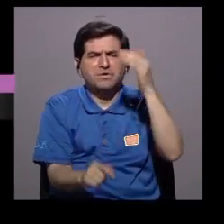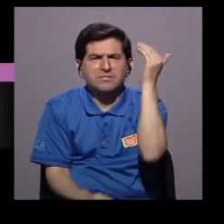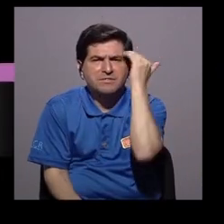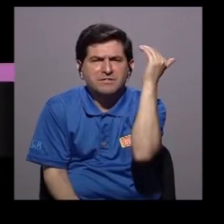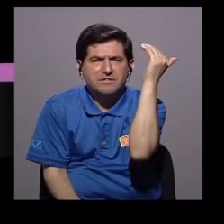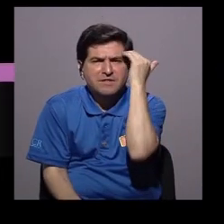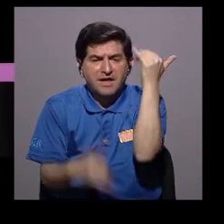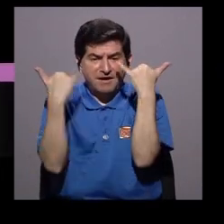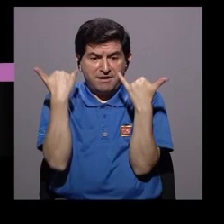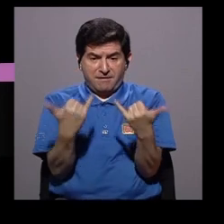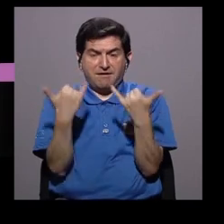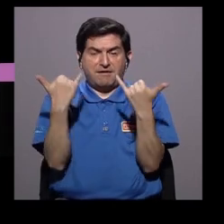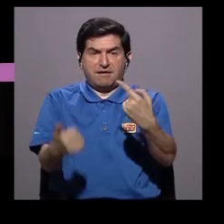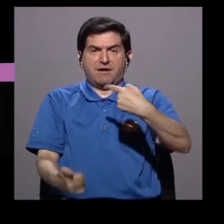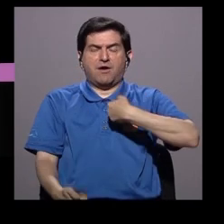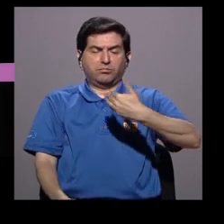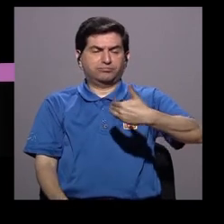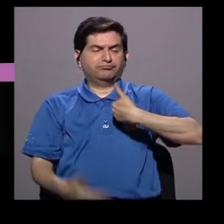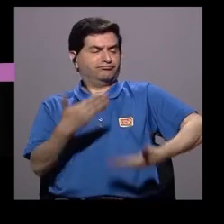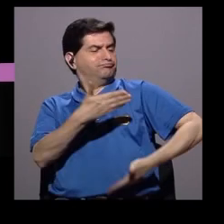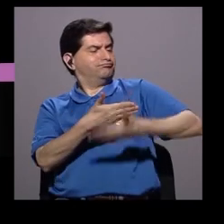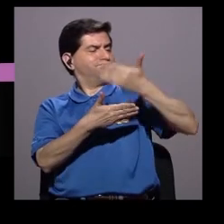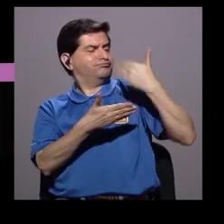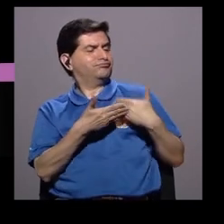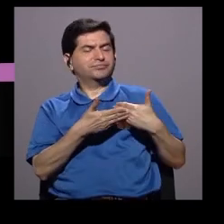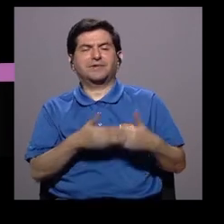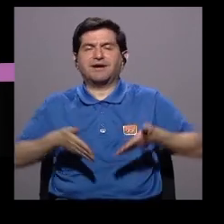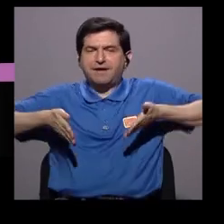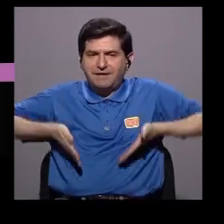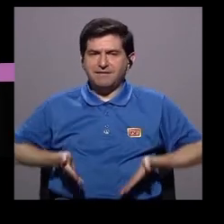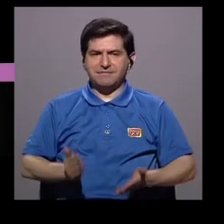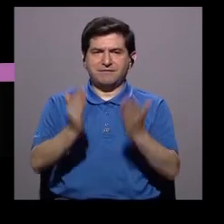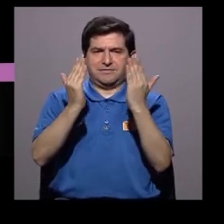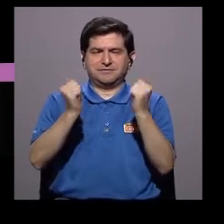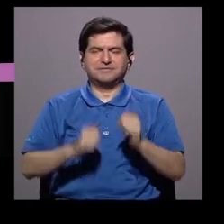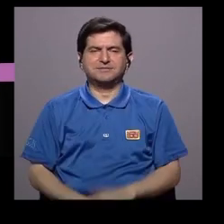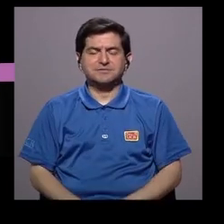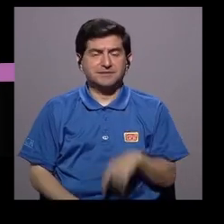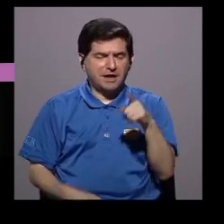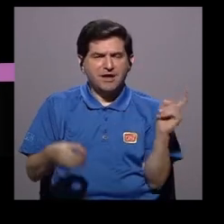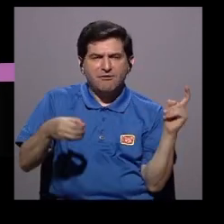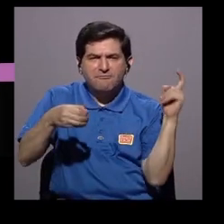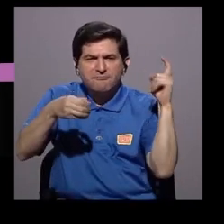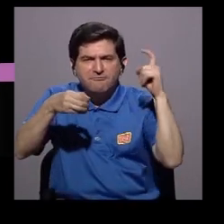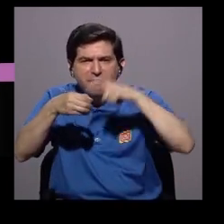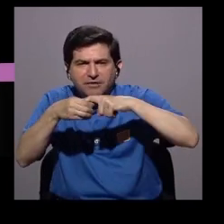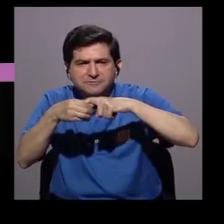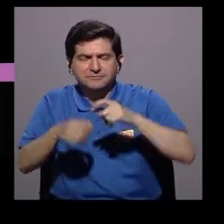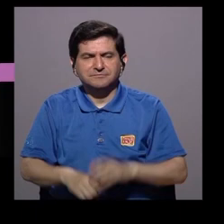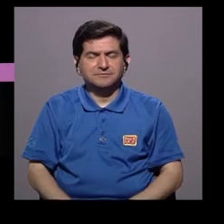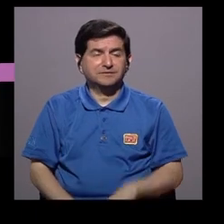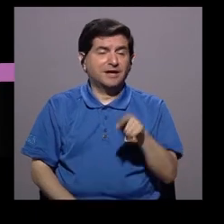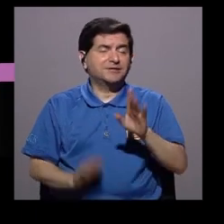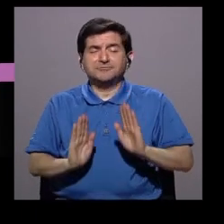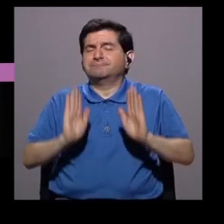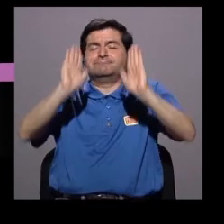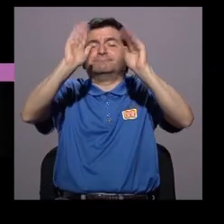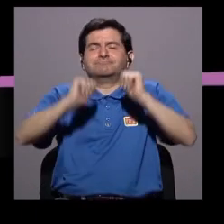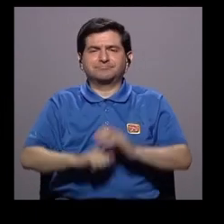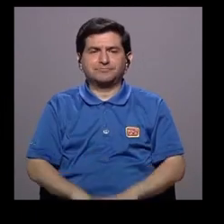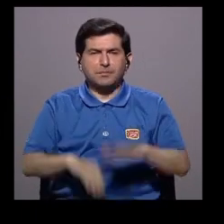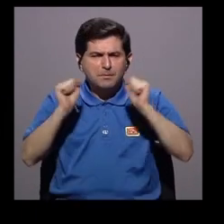ese conocimiento que ya uno lo trae, ¿verdad?, desde que nace, la fertilidad, que es